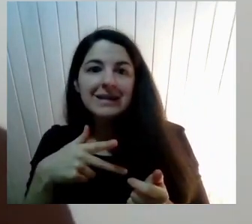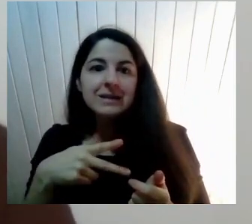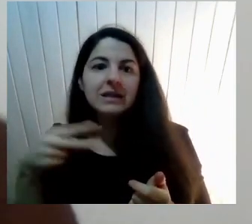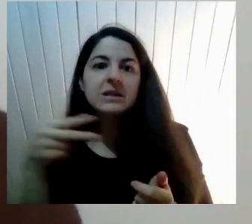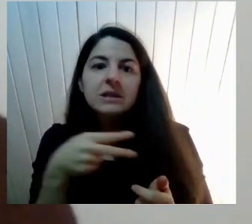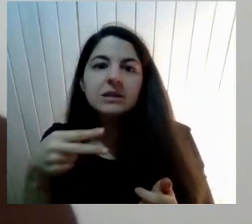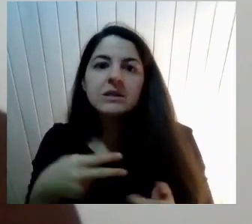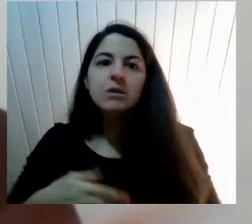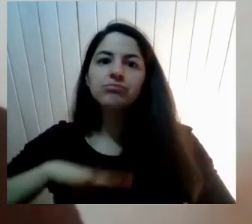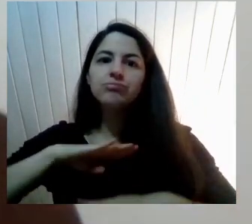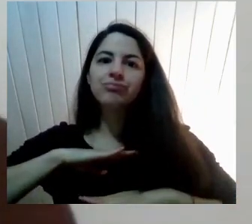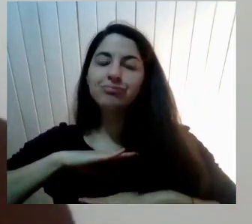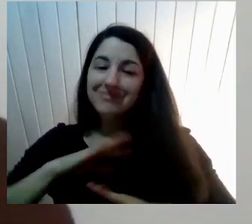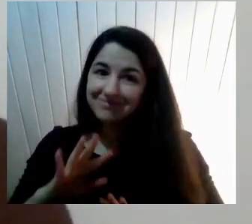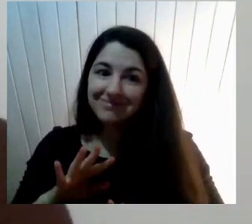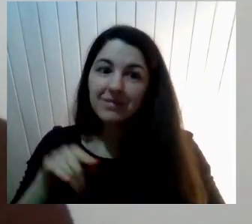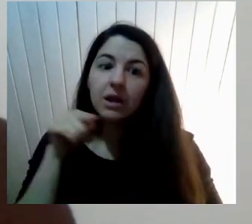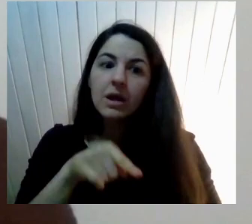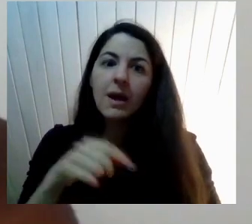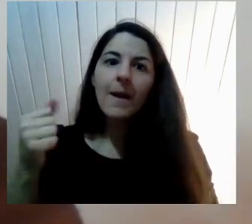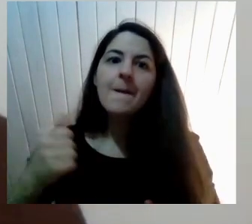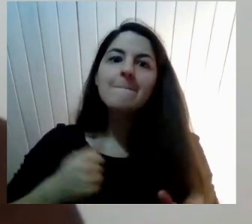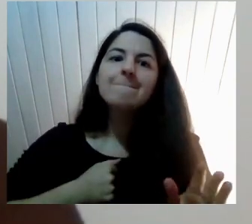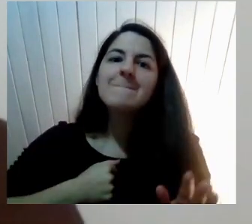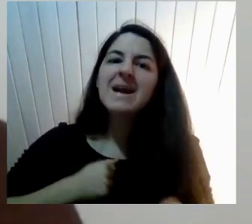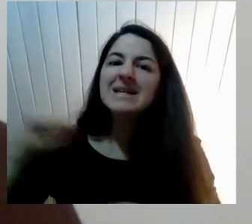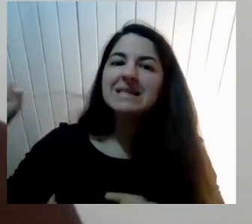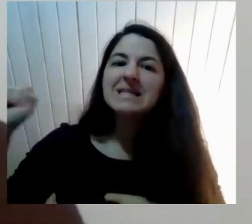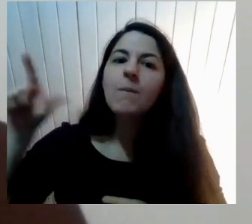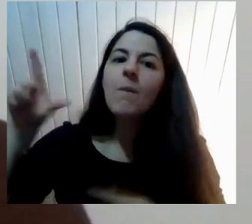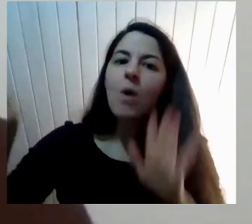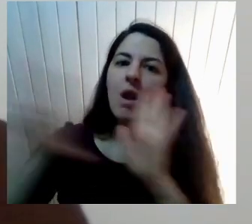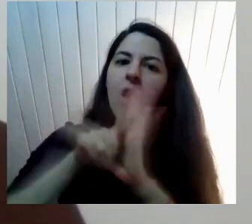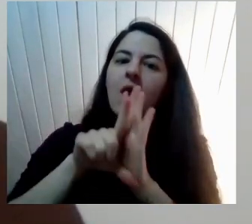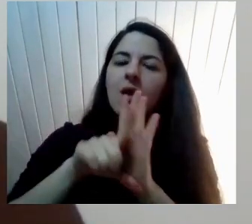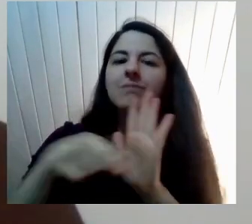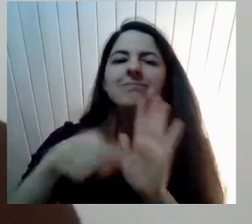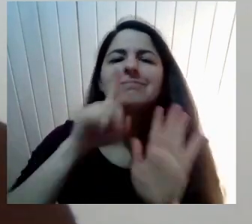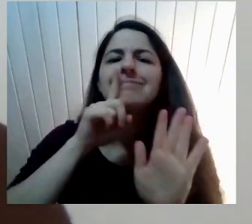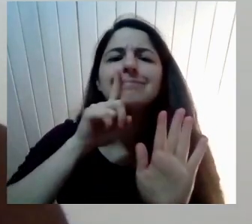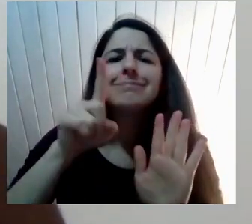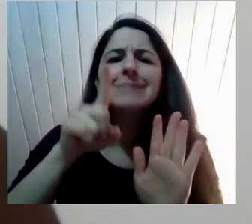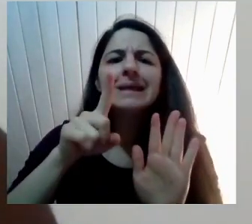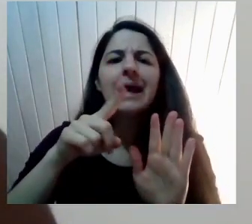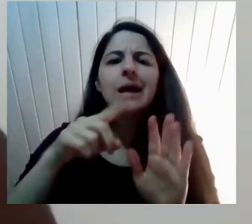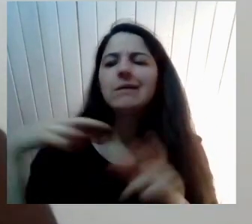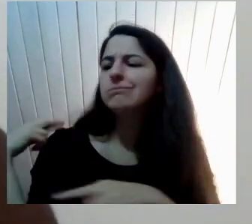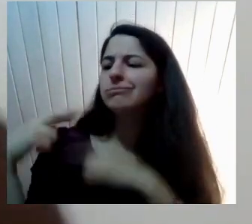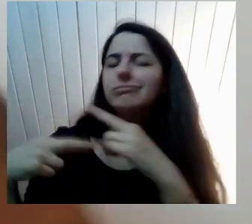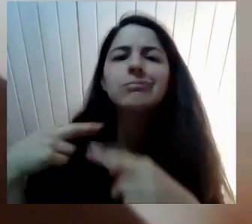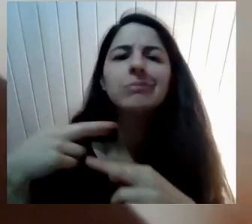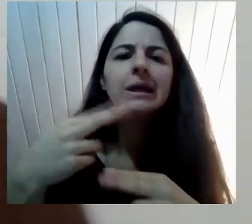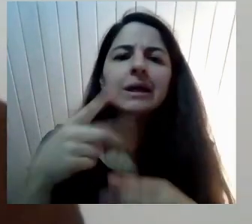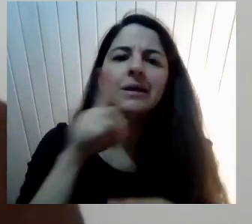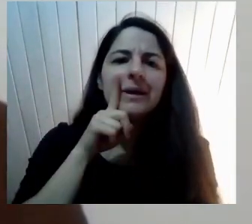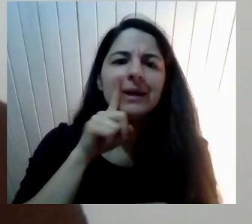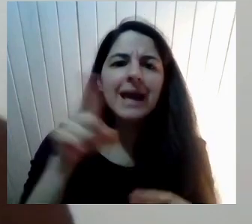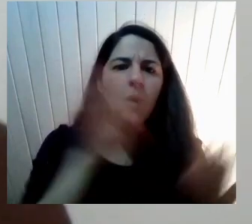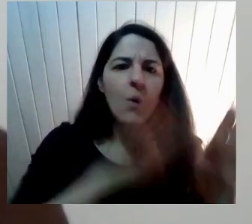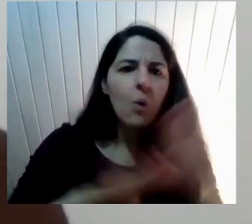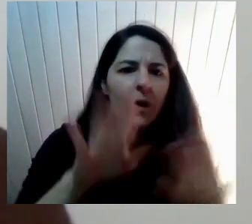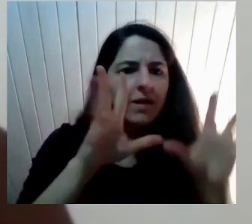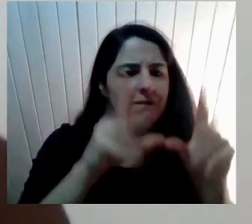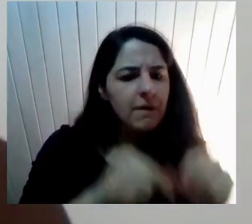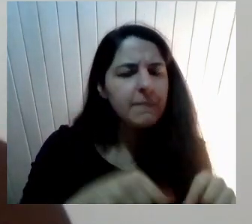machismo Es ley Lo hemos visto En la cuarentena Quien hace las labores Reproductivas Quien hace el aseo Quien hace el almuerzo Quien cuida a los niños Y quien trabaja